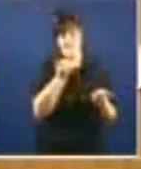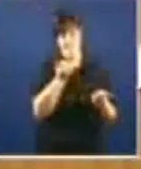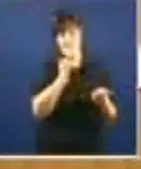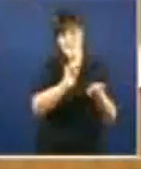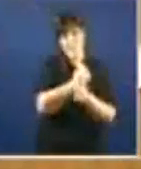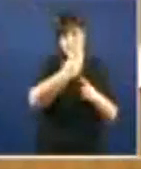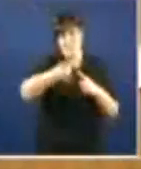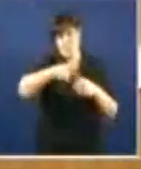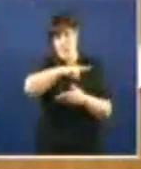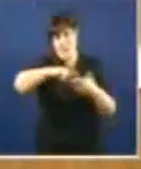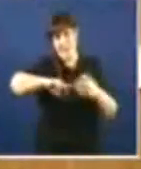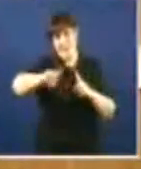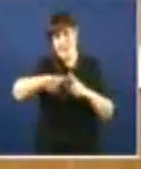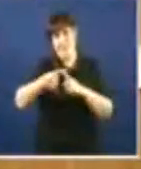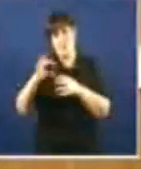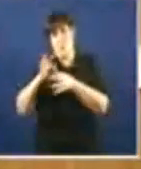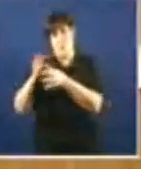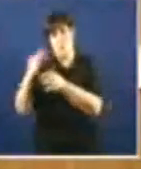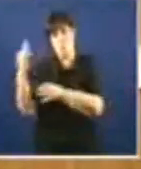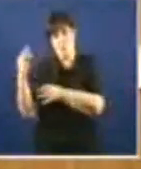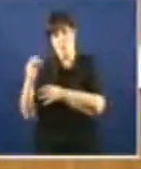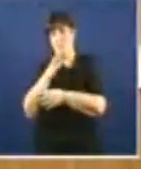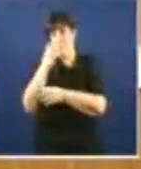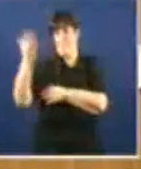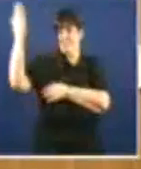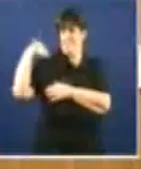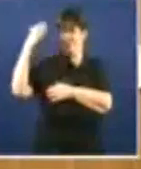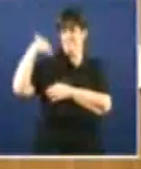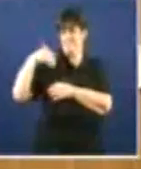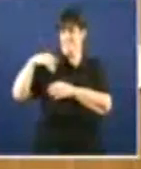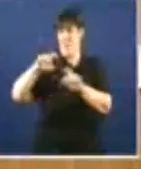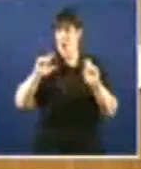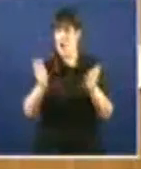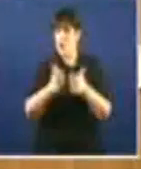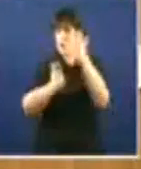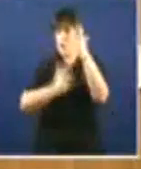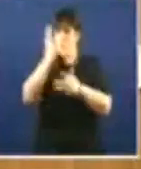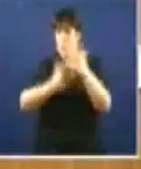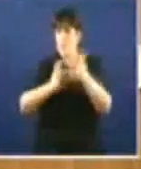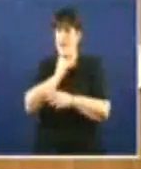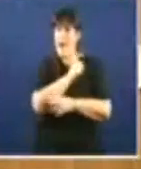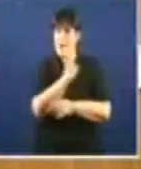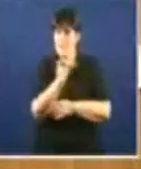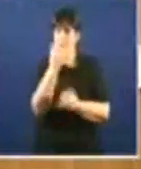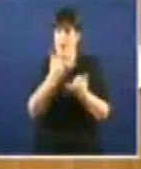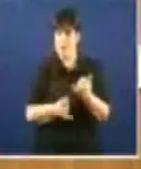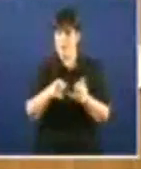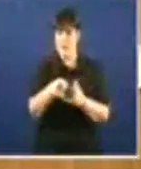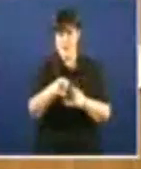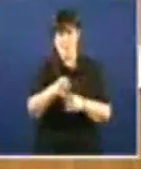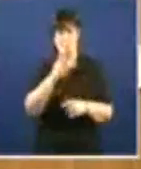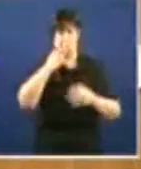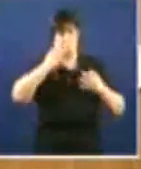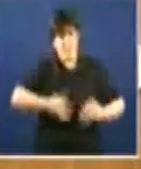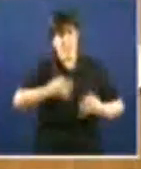de Galicia e Unión Fenosa, que xa no seu momento, o Consello de Contas informou que era unha operación onerosa para a hacienda pública,